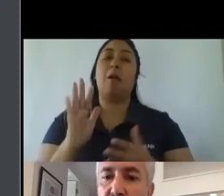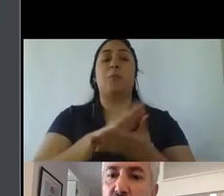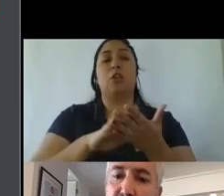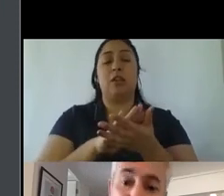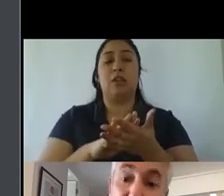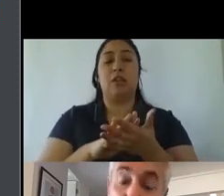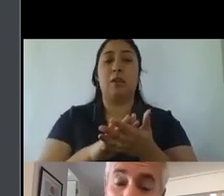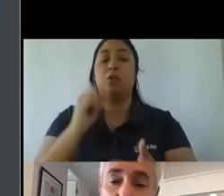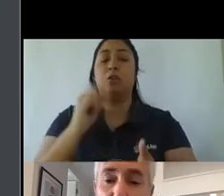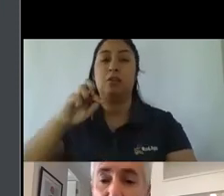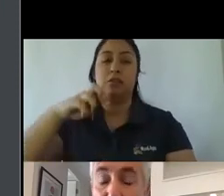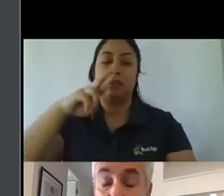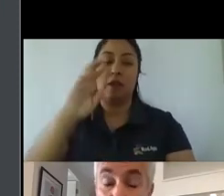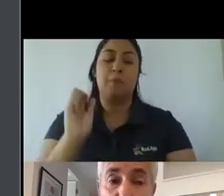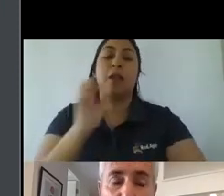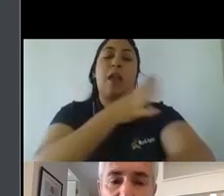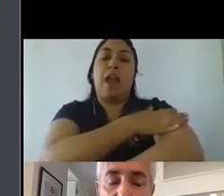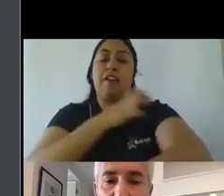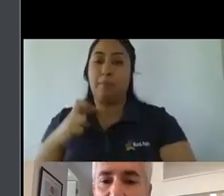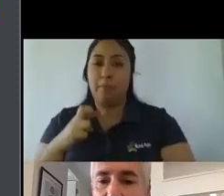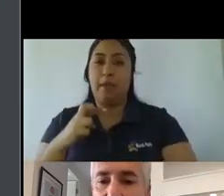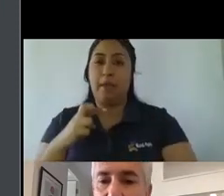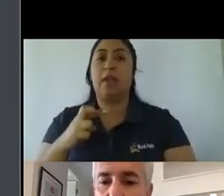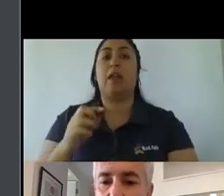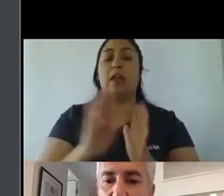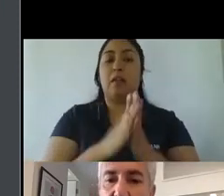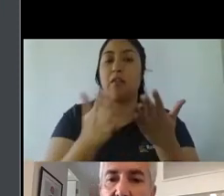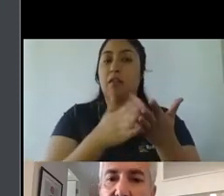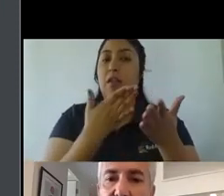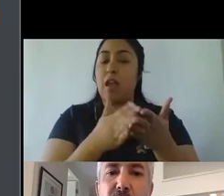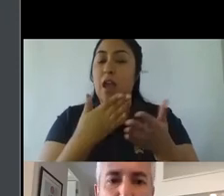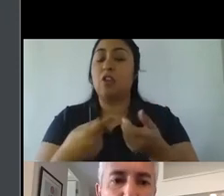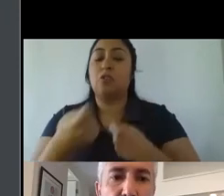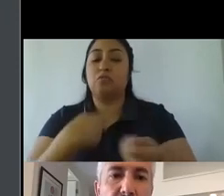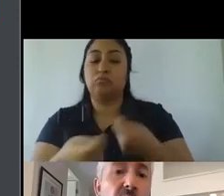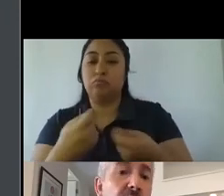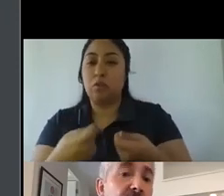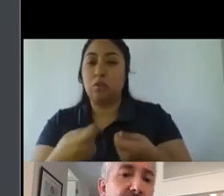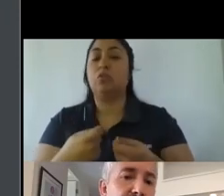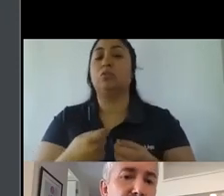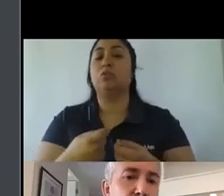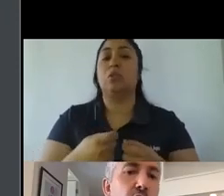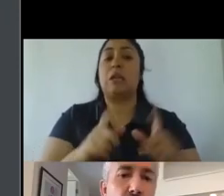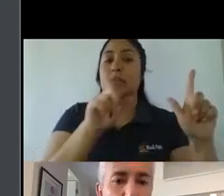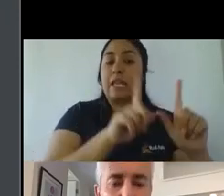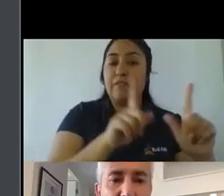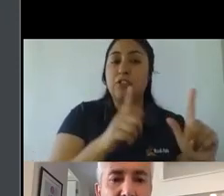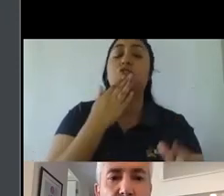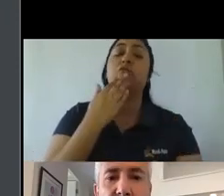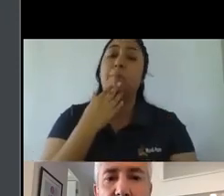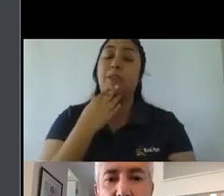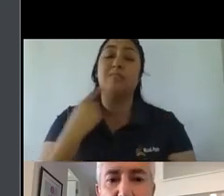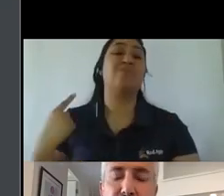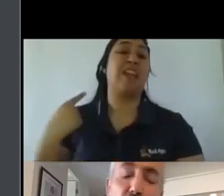negocios incluso los propios escalades de televisión muy golpeados y versus otras